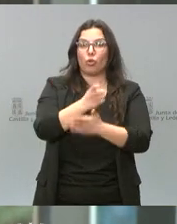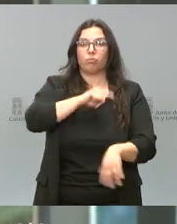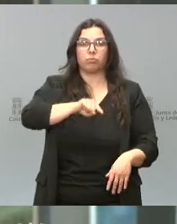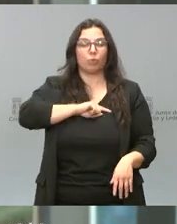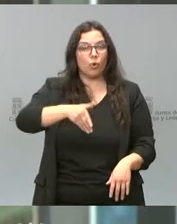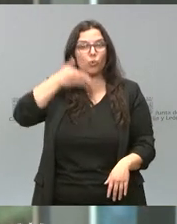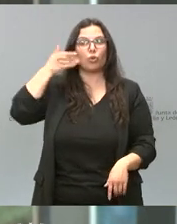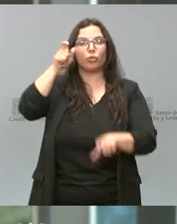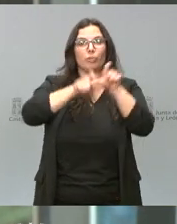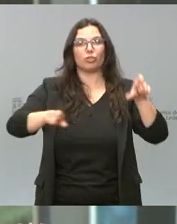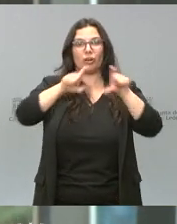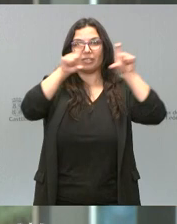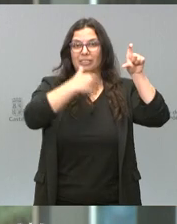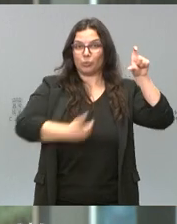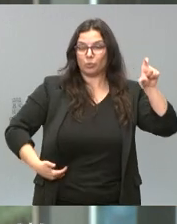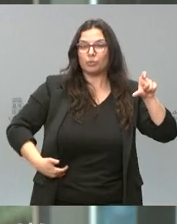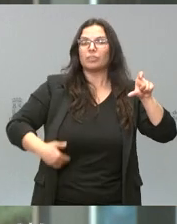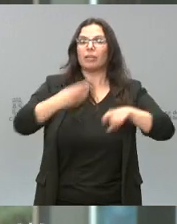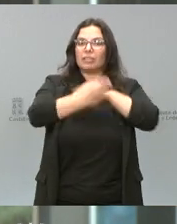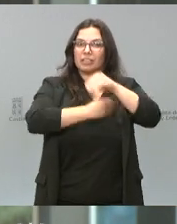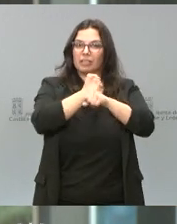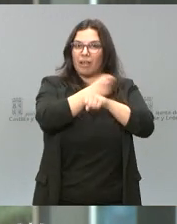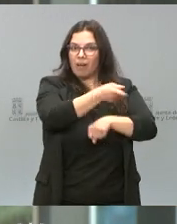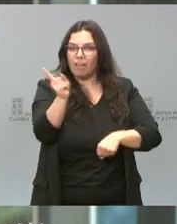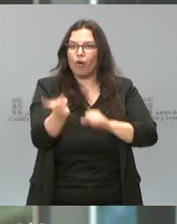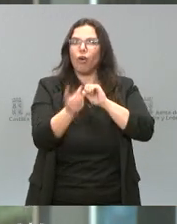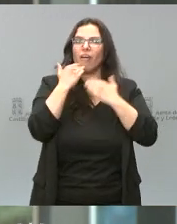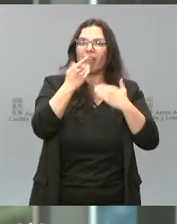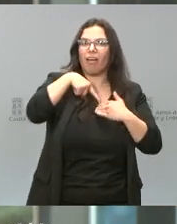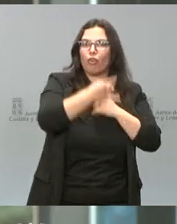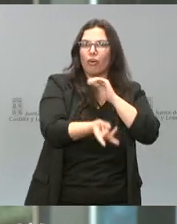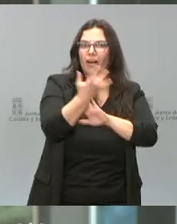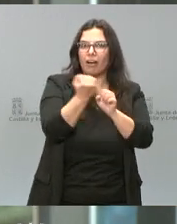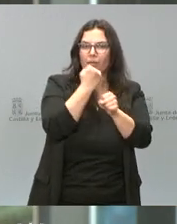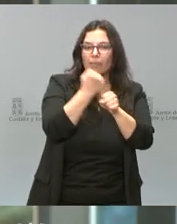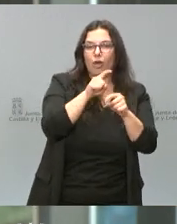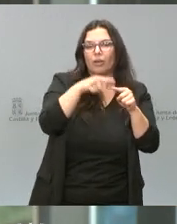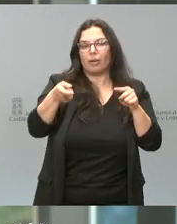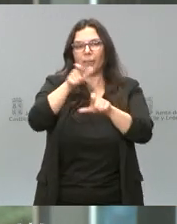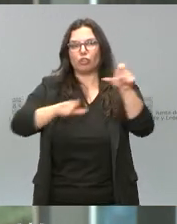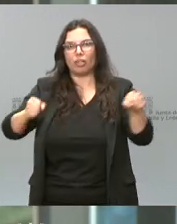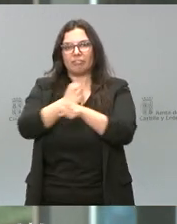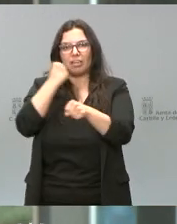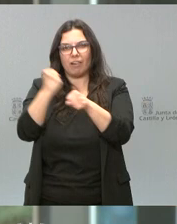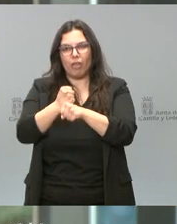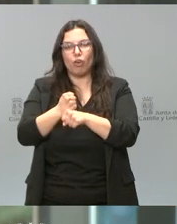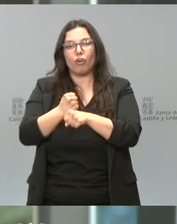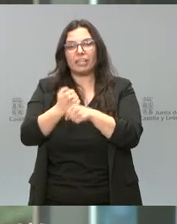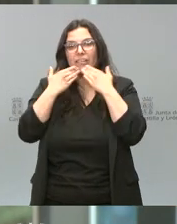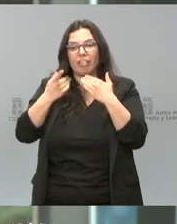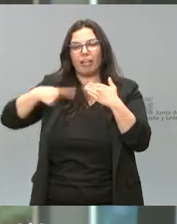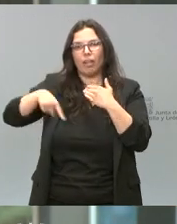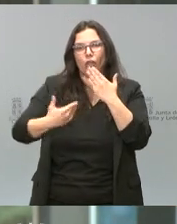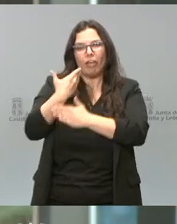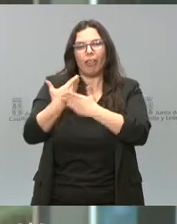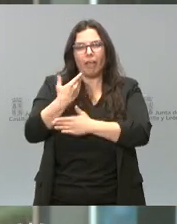empresarios y del trabajo que realizan creando empleo y los trabajadores que también sacan adelante las tareas del